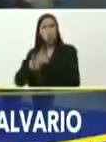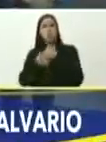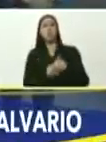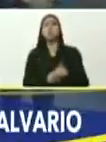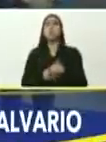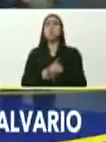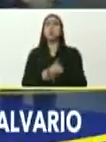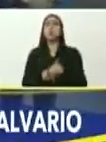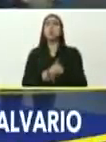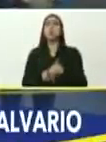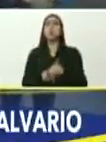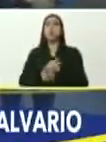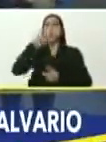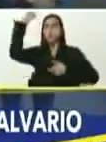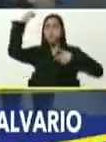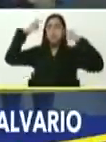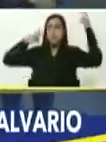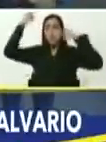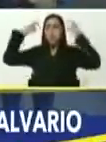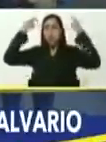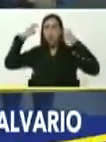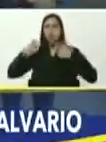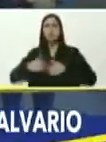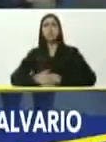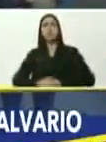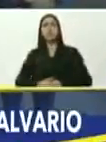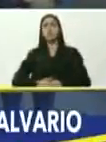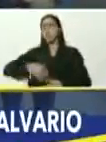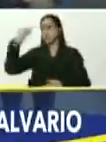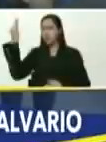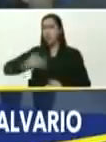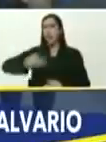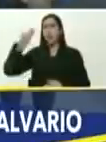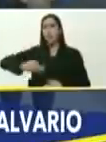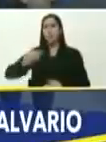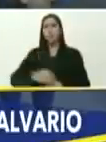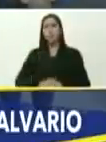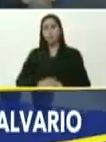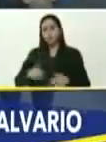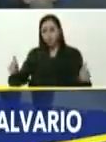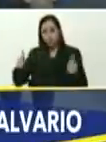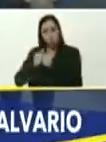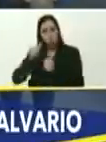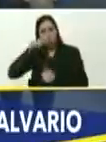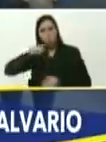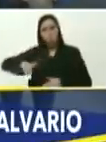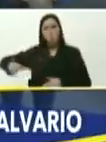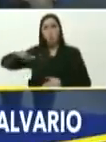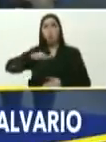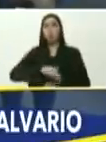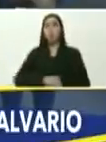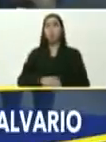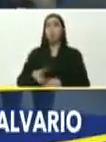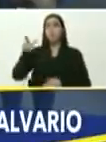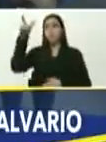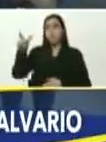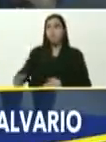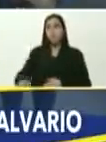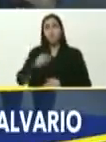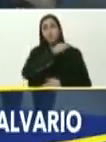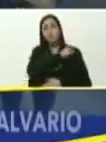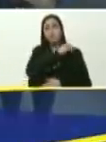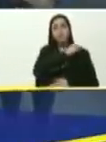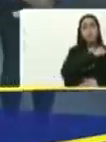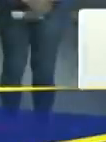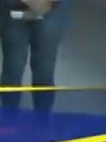nuestro comandante, Chávez, Chávez, Chávez, siempre Chávez, y de la mano del pueblo, nos acompaña, mi almirante, Carmen Teresa Meléndez